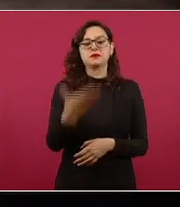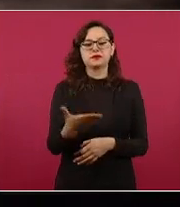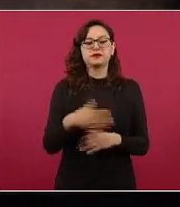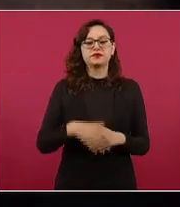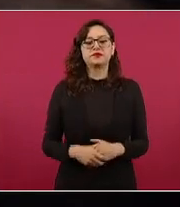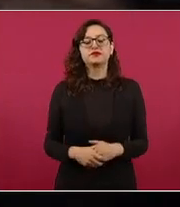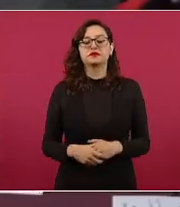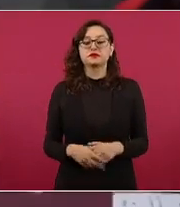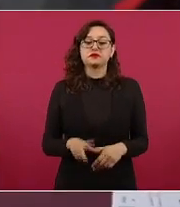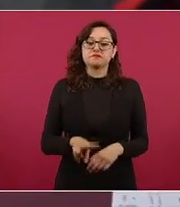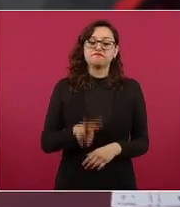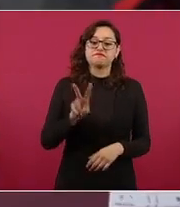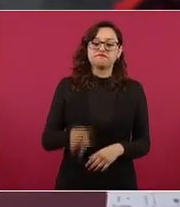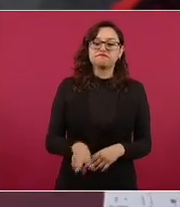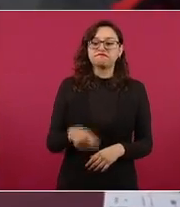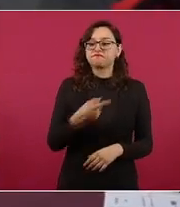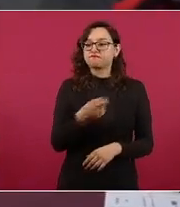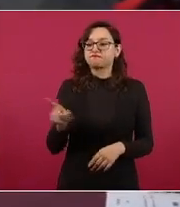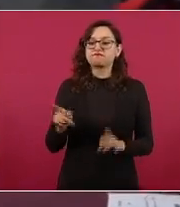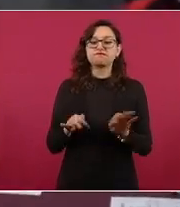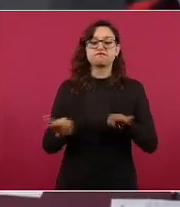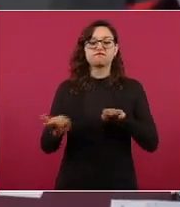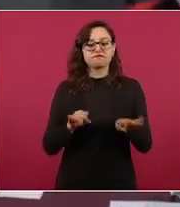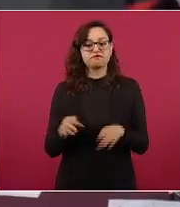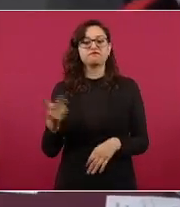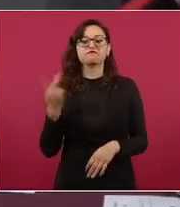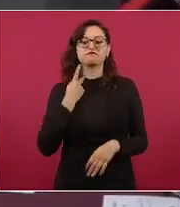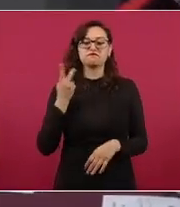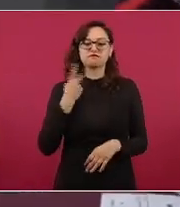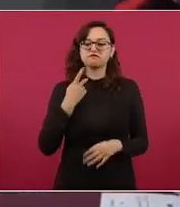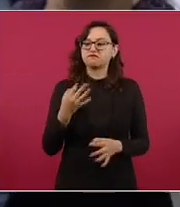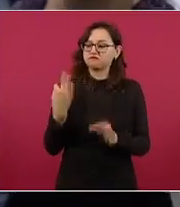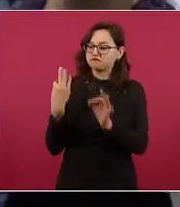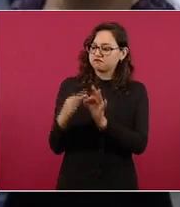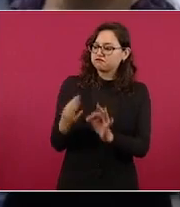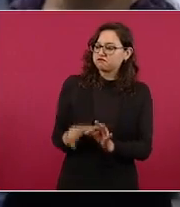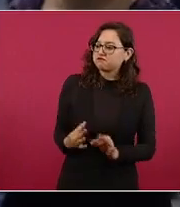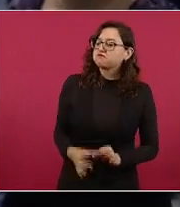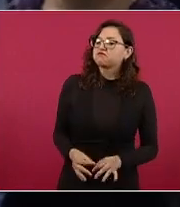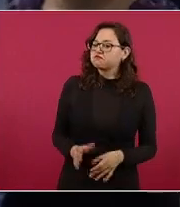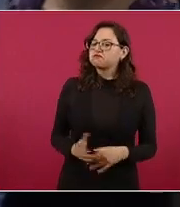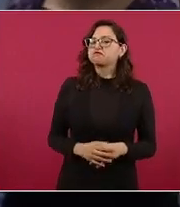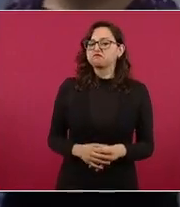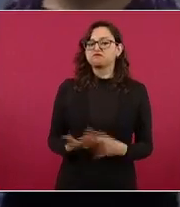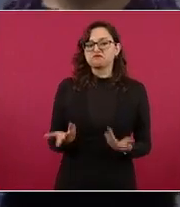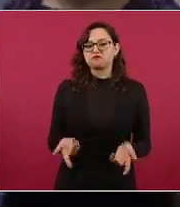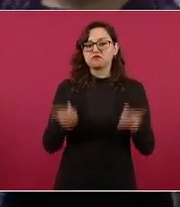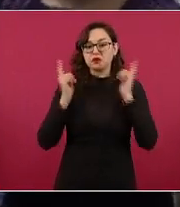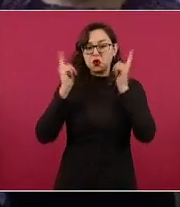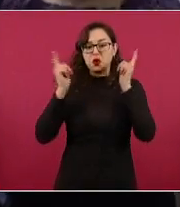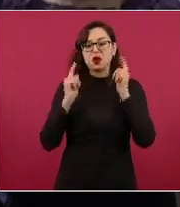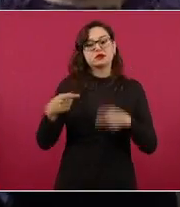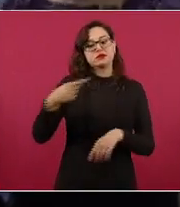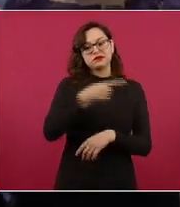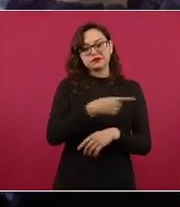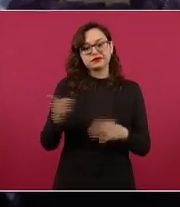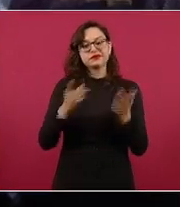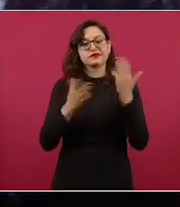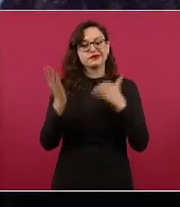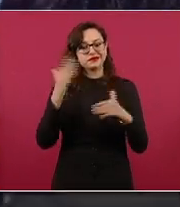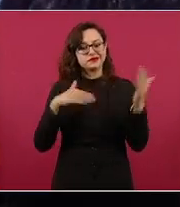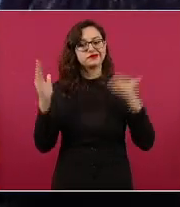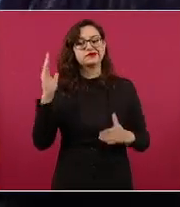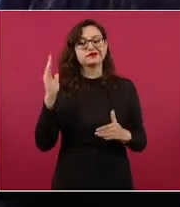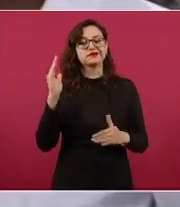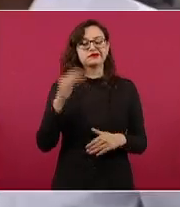voluntad política y se nota el deseo de hacer las cosas de manera correcta. Espero que todo se siente exitoso y de la mejor manera